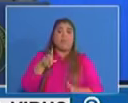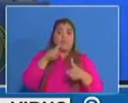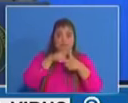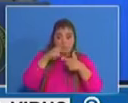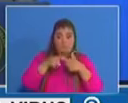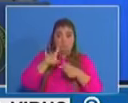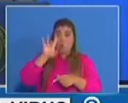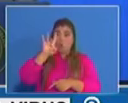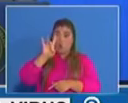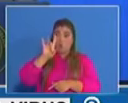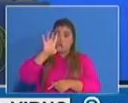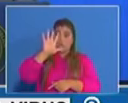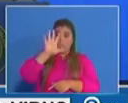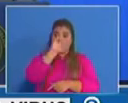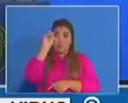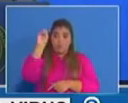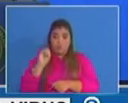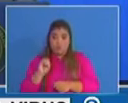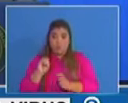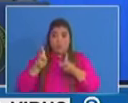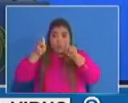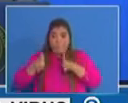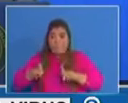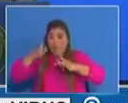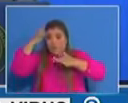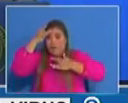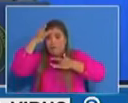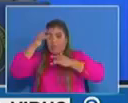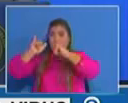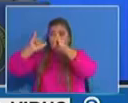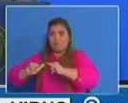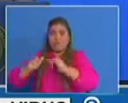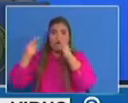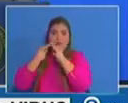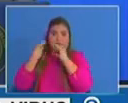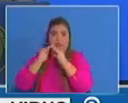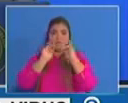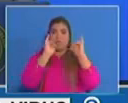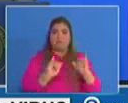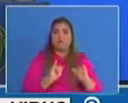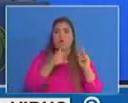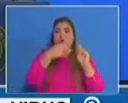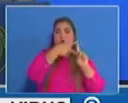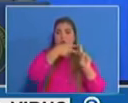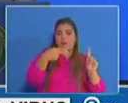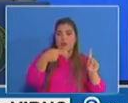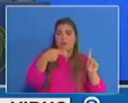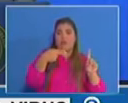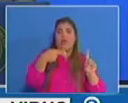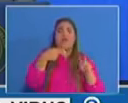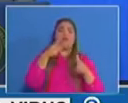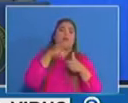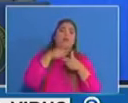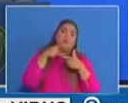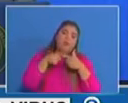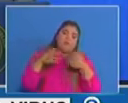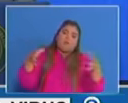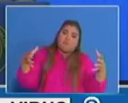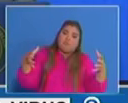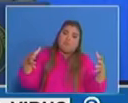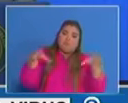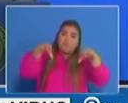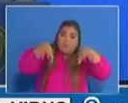en aislamiento domiciliario o en hoteles y que el curso o el pronóstico de estos casos es generalmente